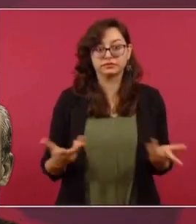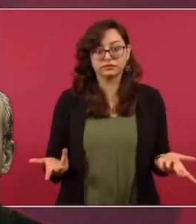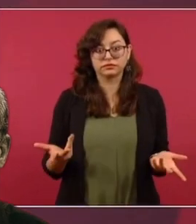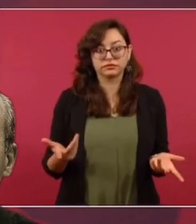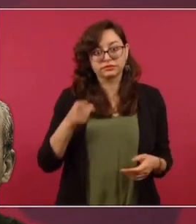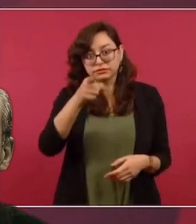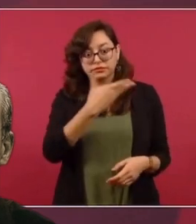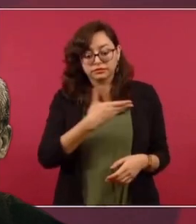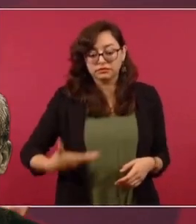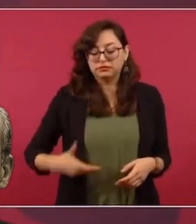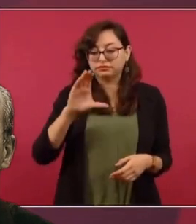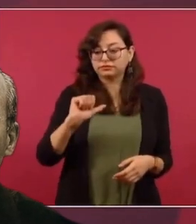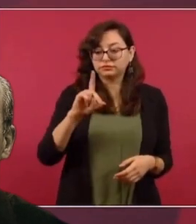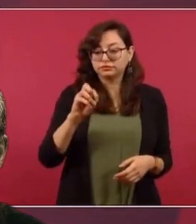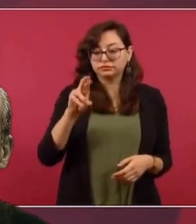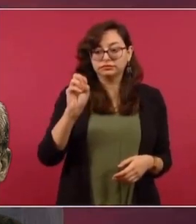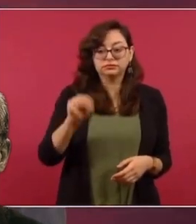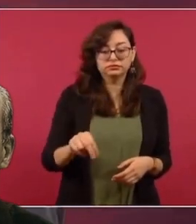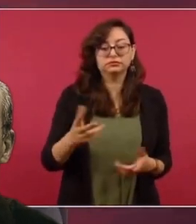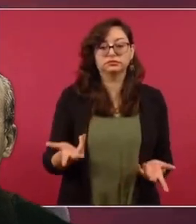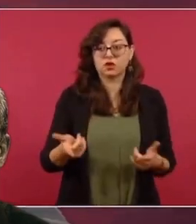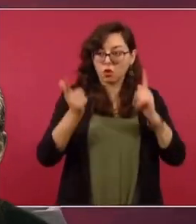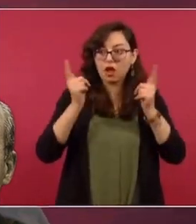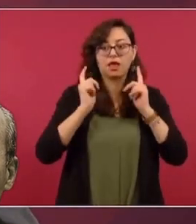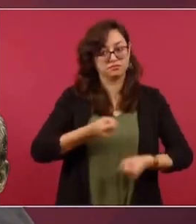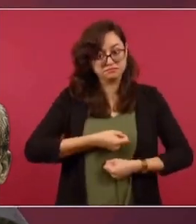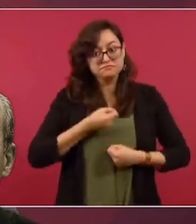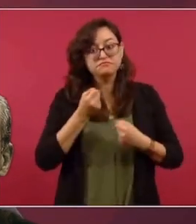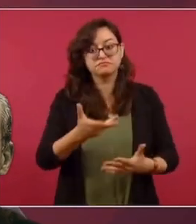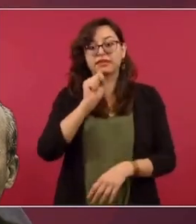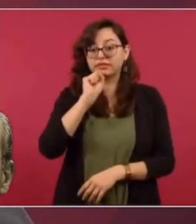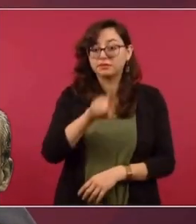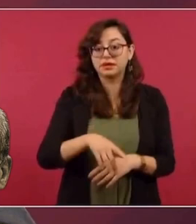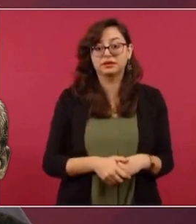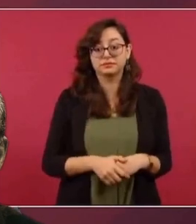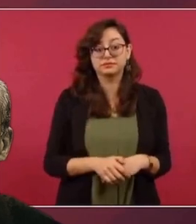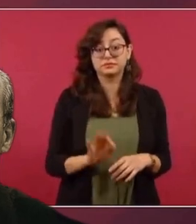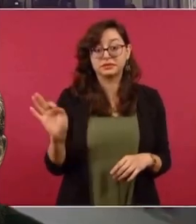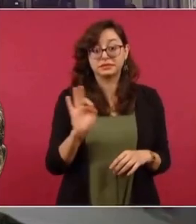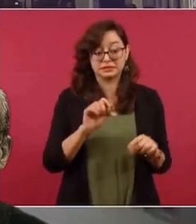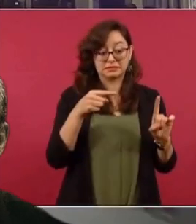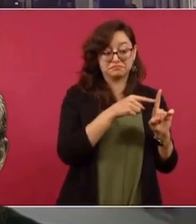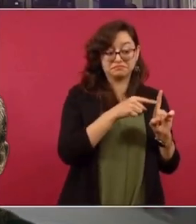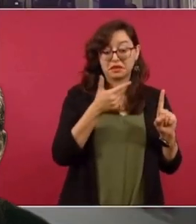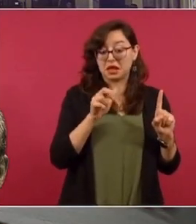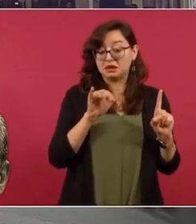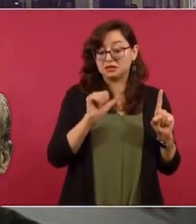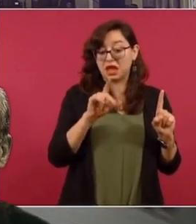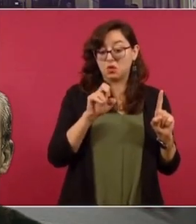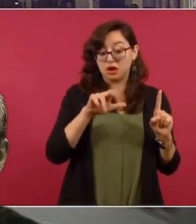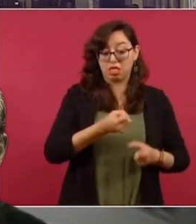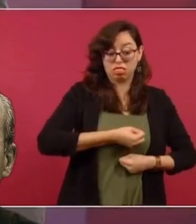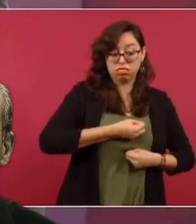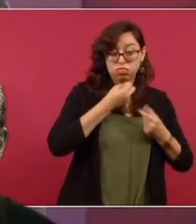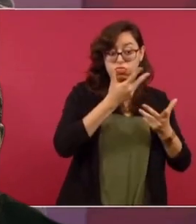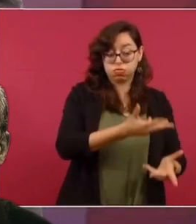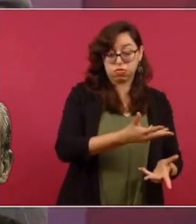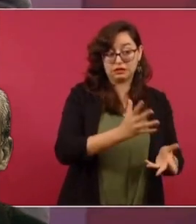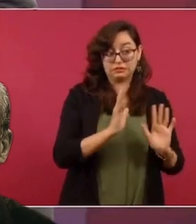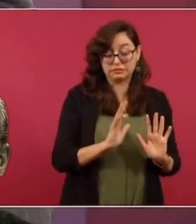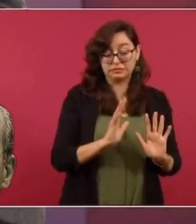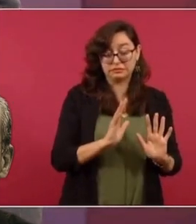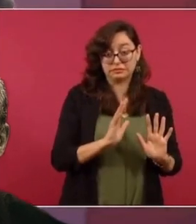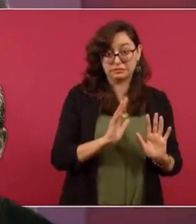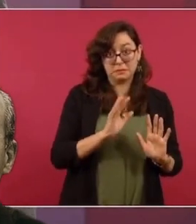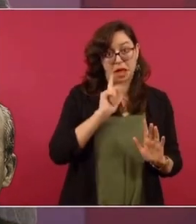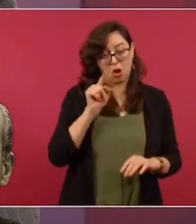antes de que García Luna lo haga, si es que toma esa decisión, él le